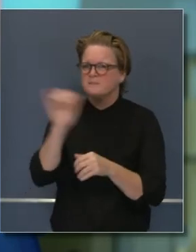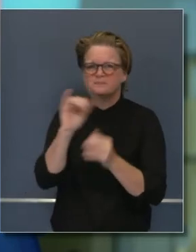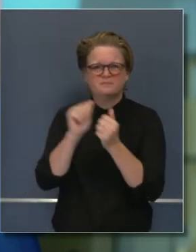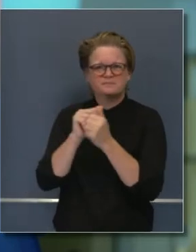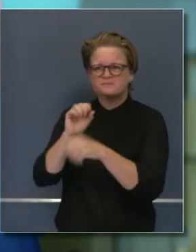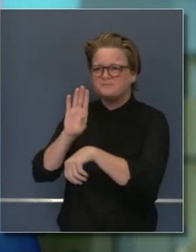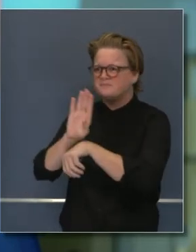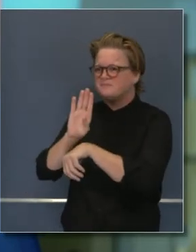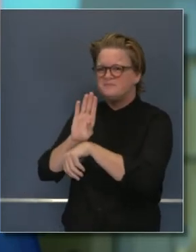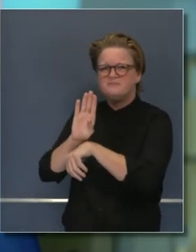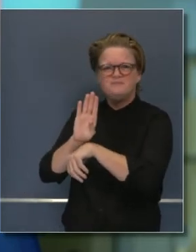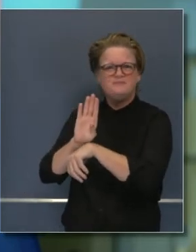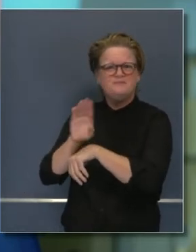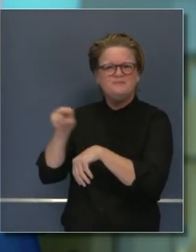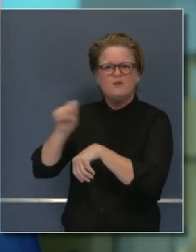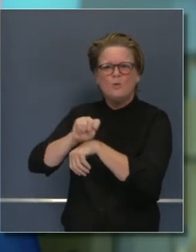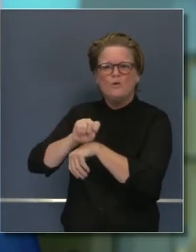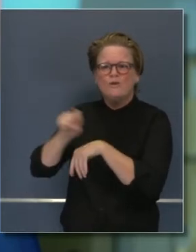negocios, por supuesto.